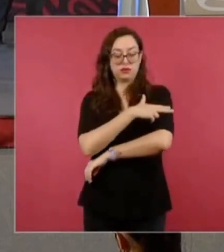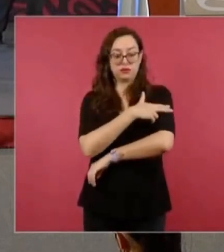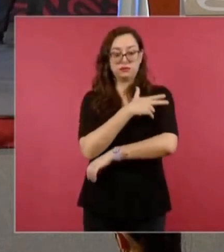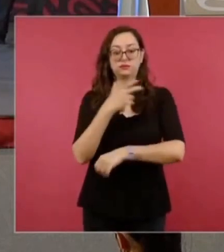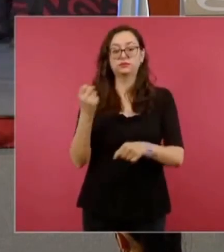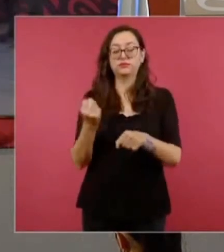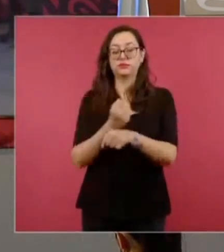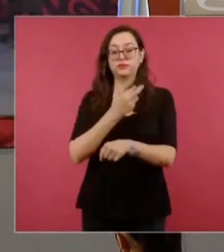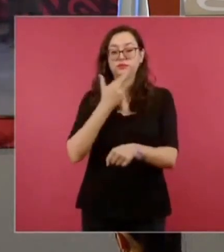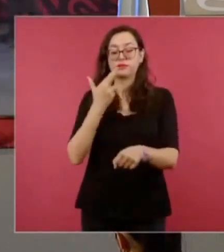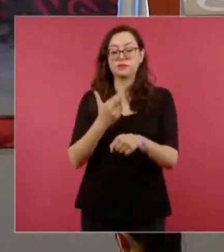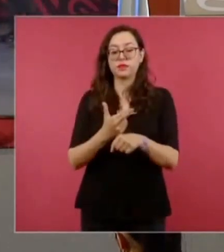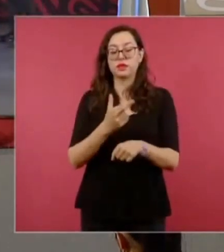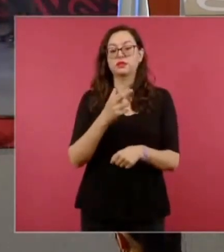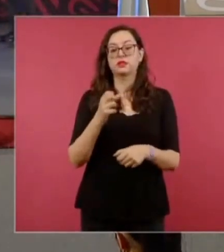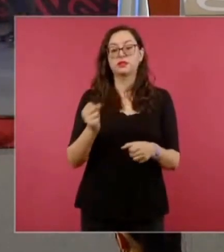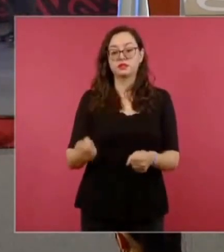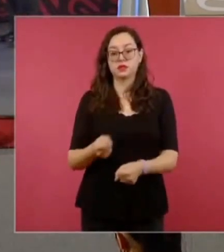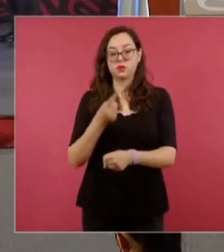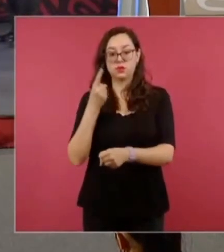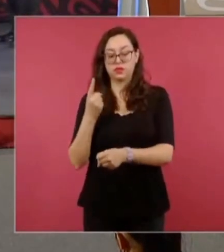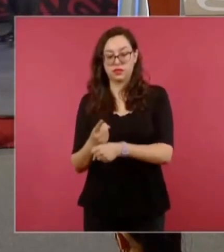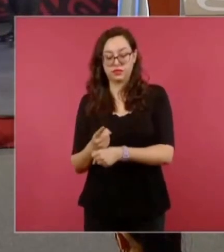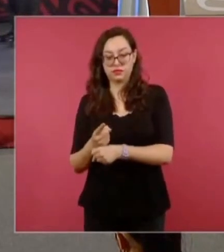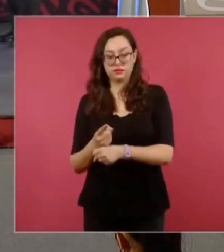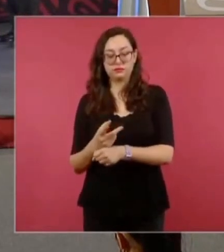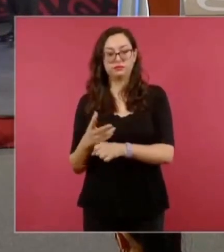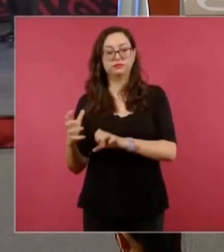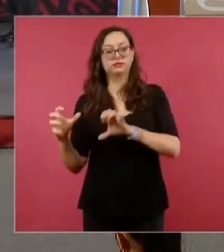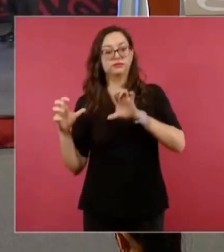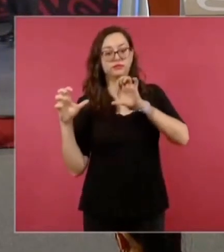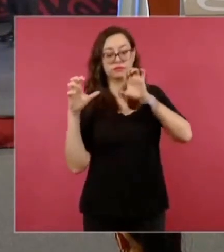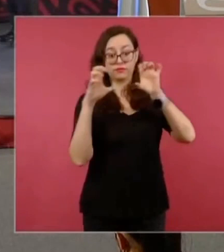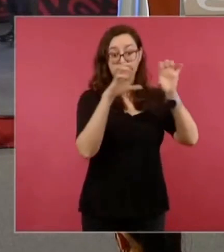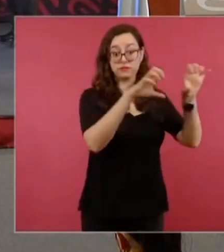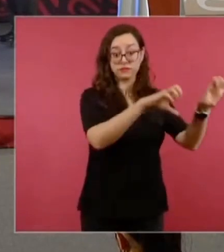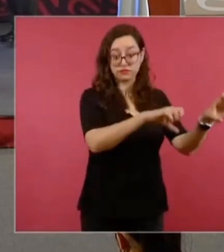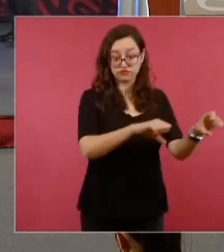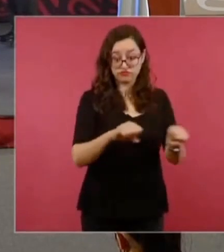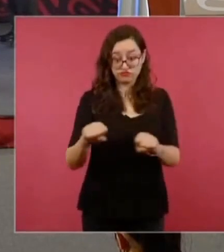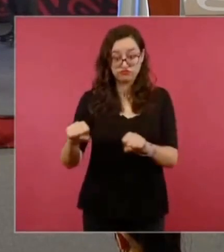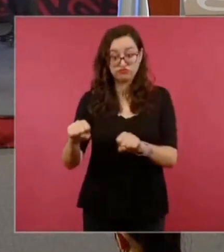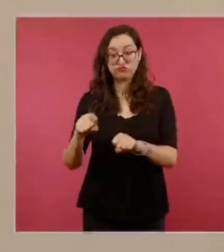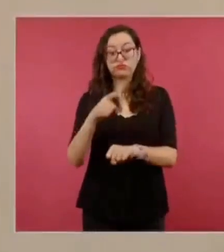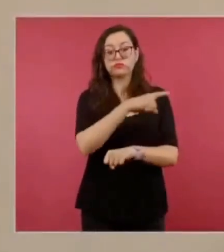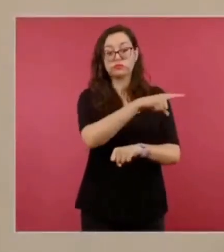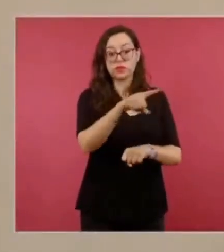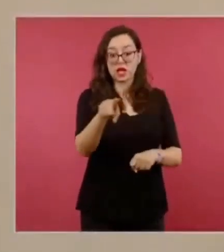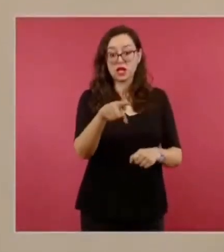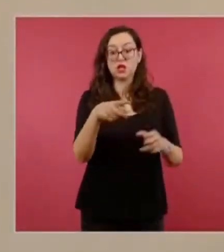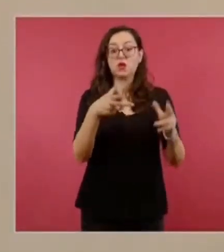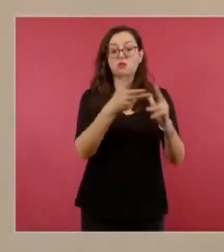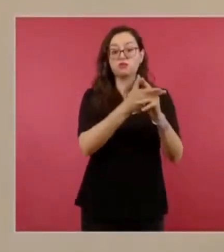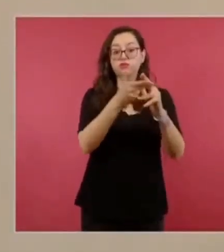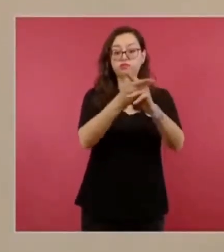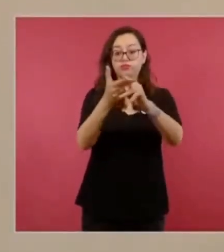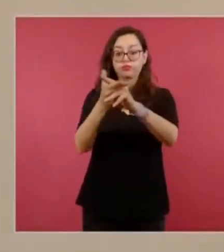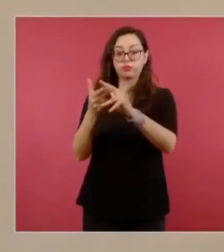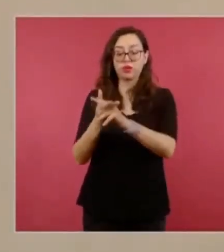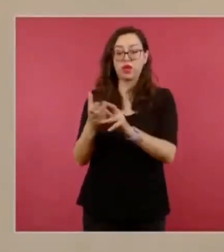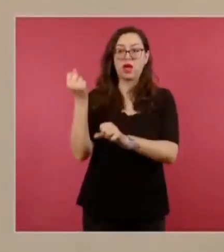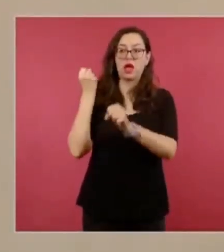Estatal, tras cumplimentar una orden de aprehensión en su contra por diversos homicidios registrados en